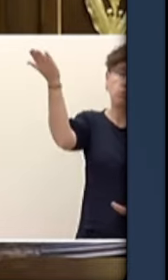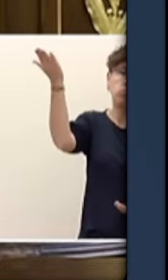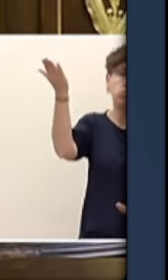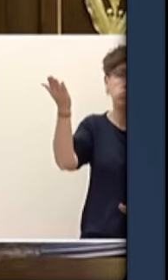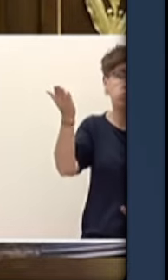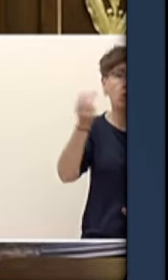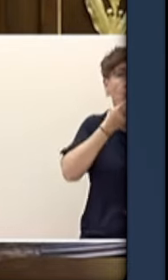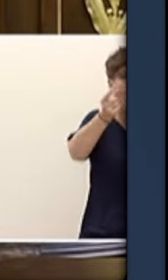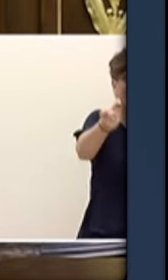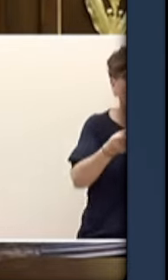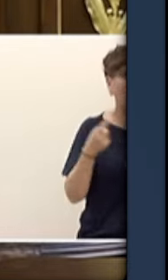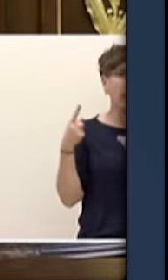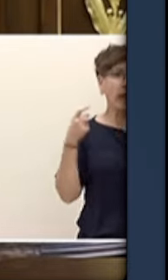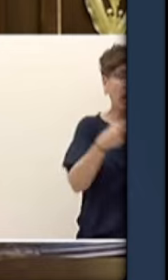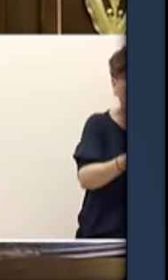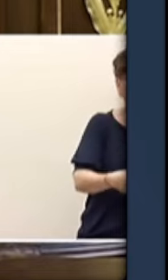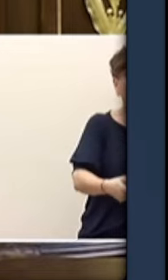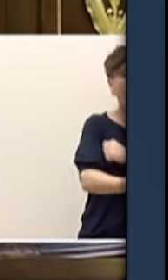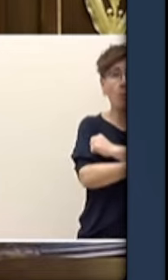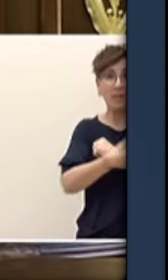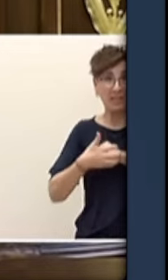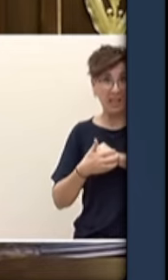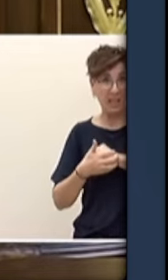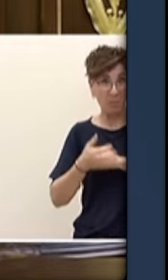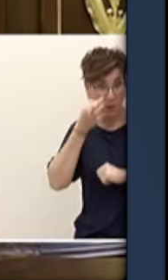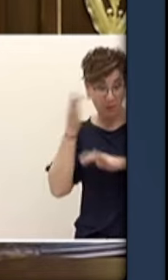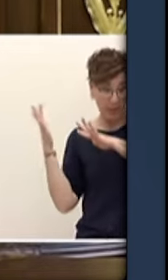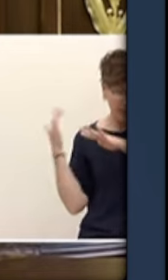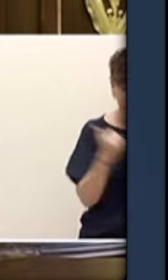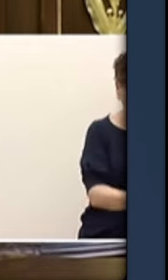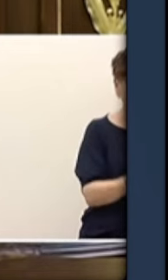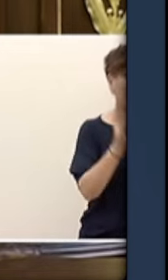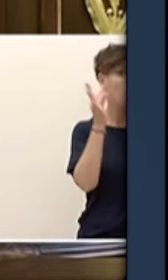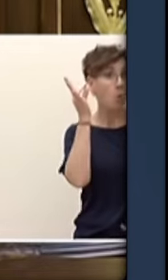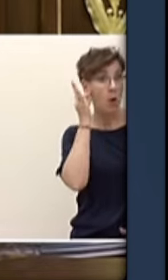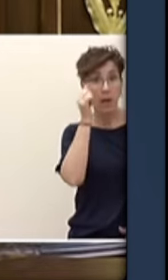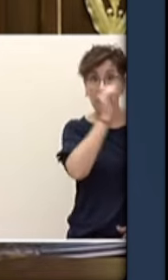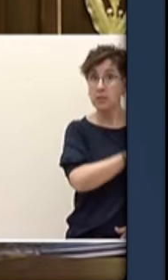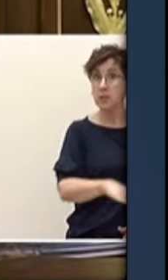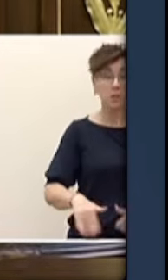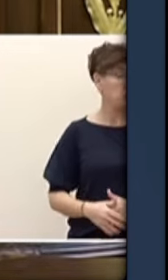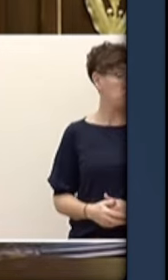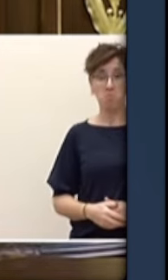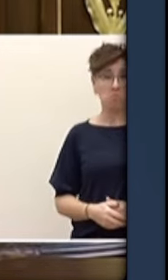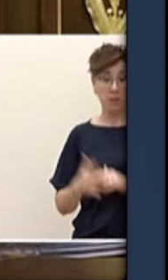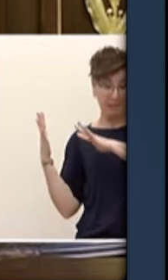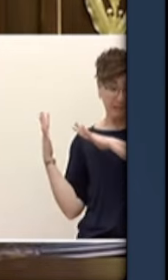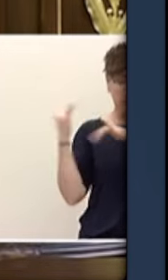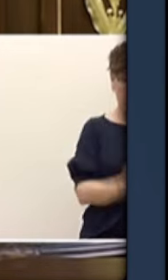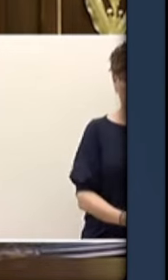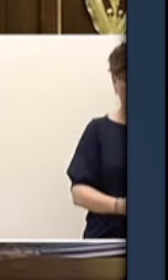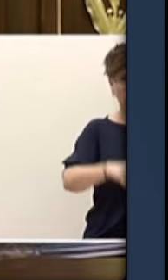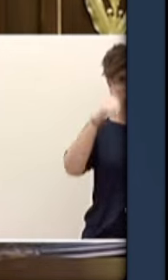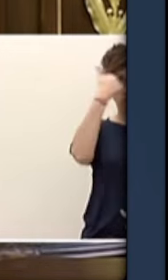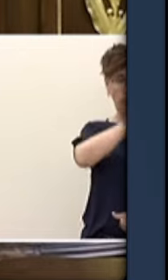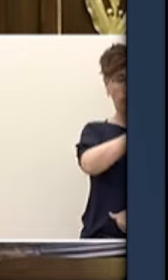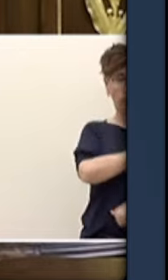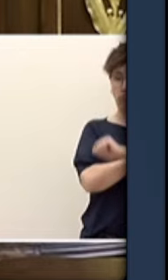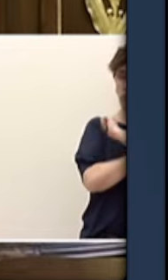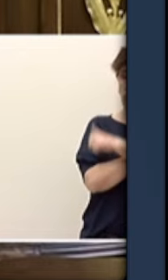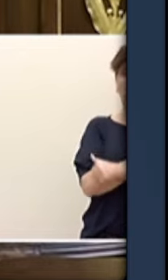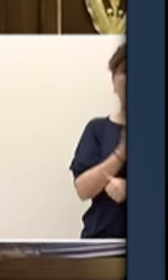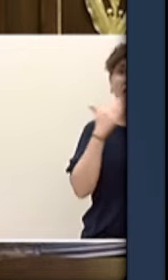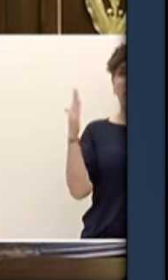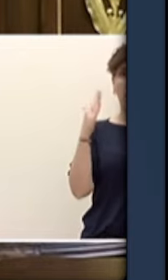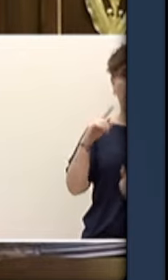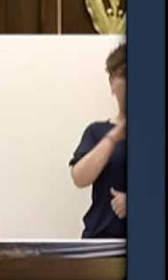sino una inmensa mayoría de varones fornidos en edad militar y procedentes de países en los que no hay guerra, como Marruecos, como Argelia